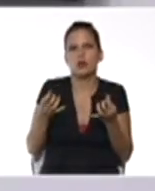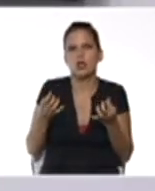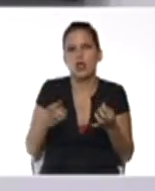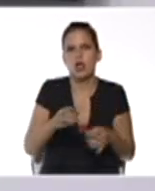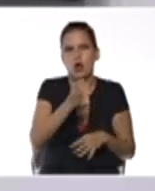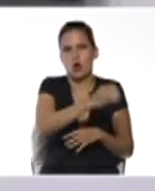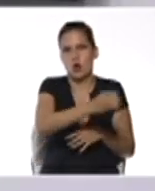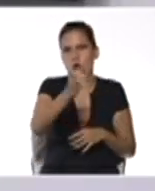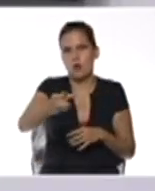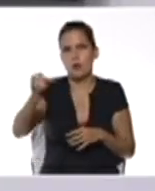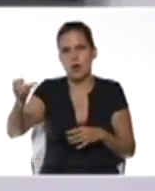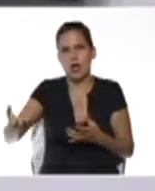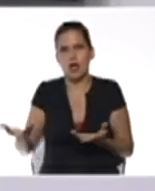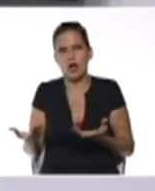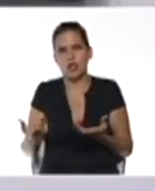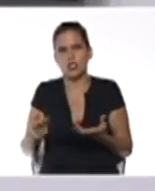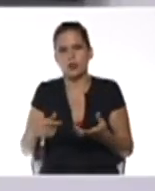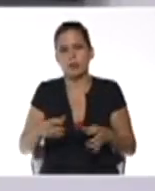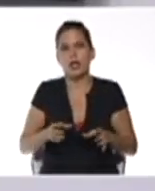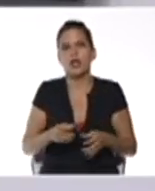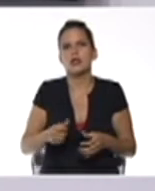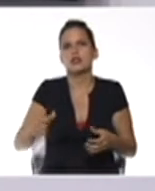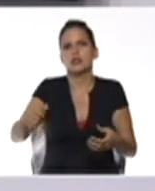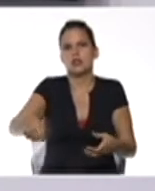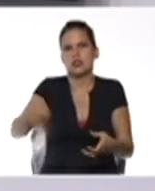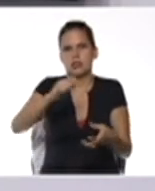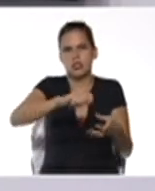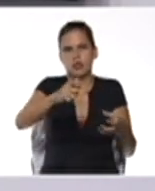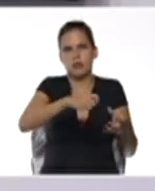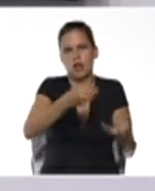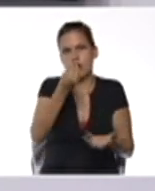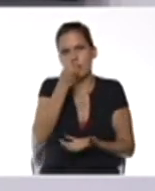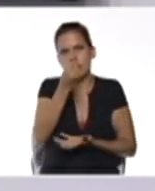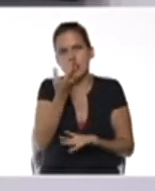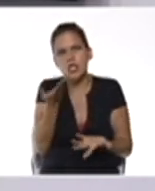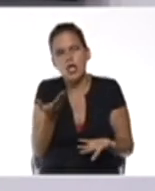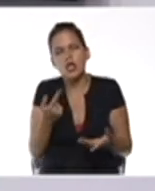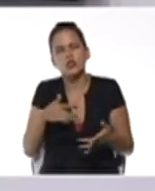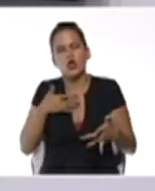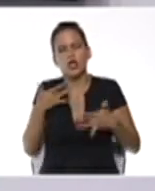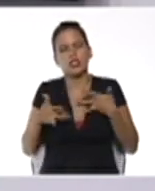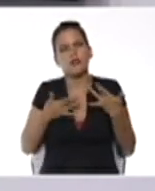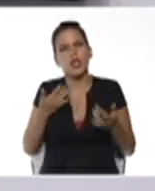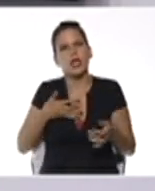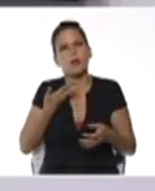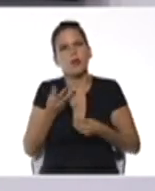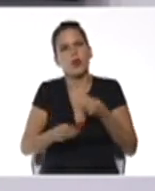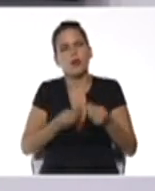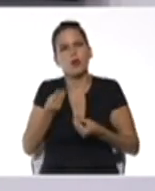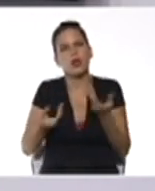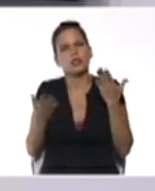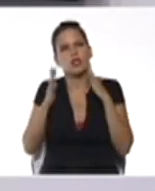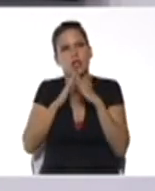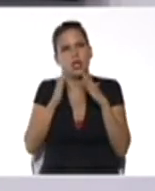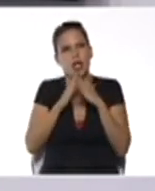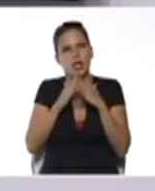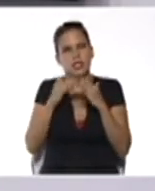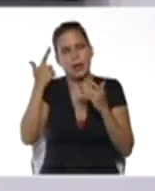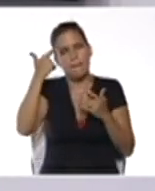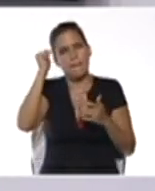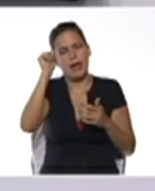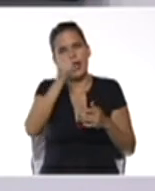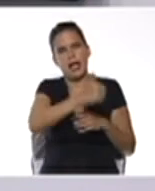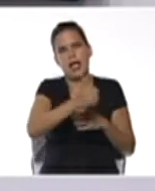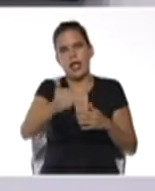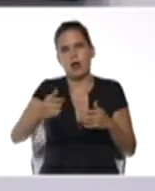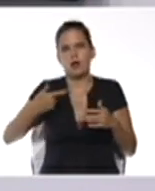vasos al momento de servir la comida son actividades entonces que podemos realizar desde el hogar para cada uno